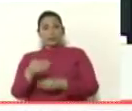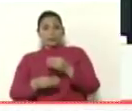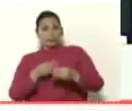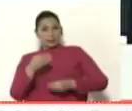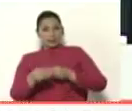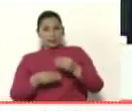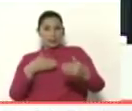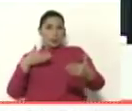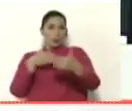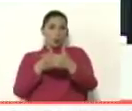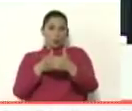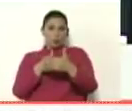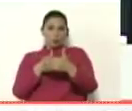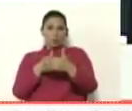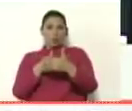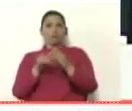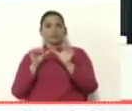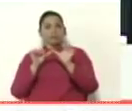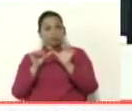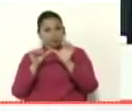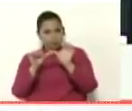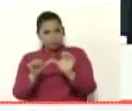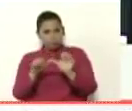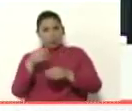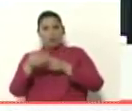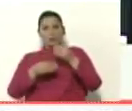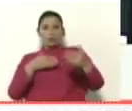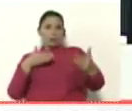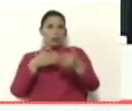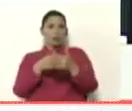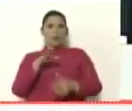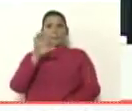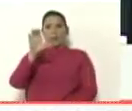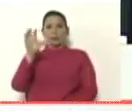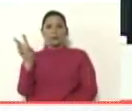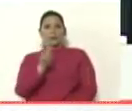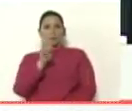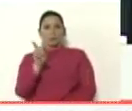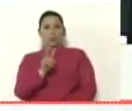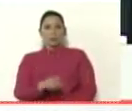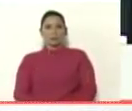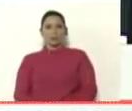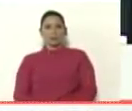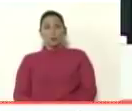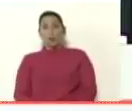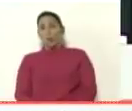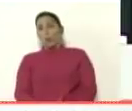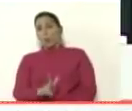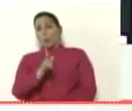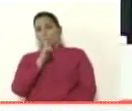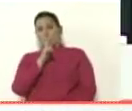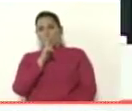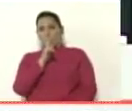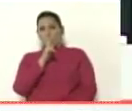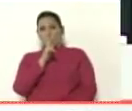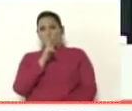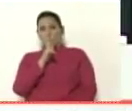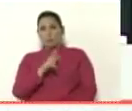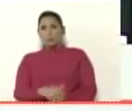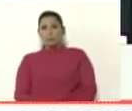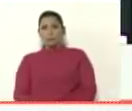contra, y se le siguen realizando contra la patria venezolana. Es tan bárbaro que hasta